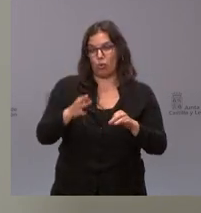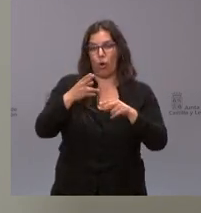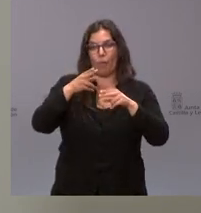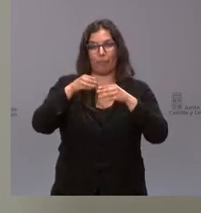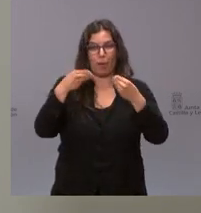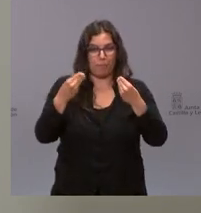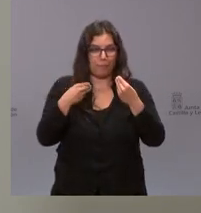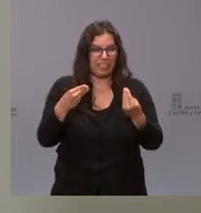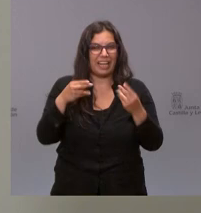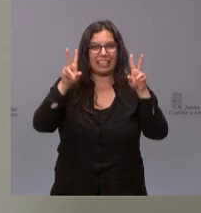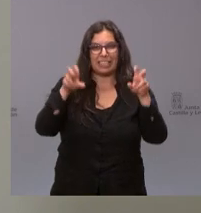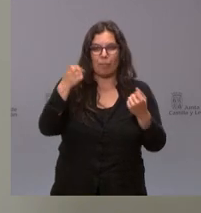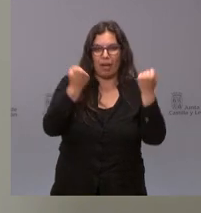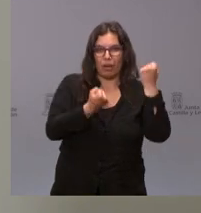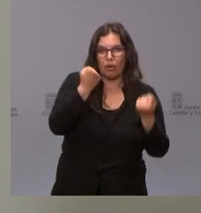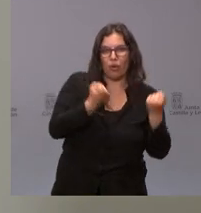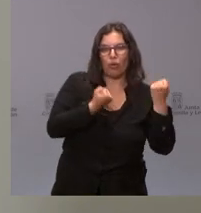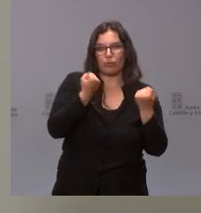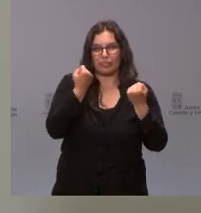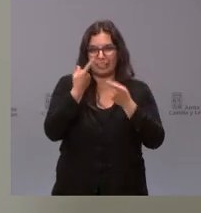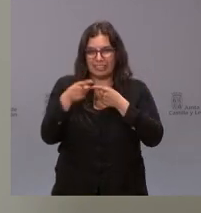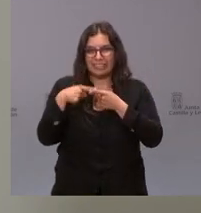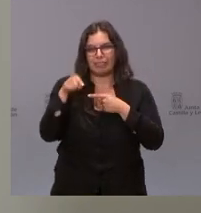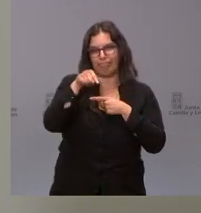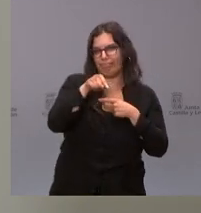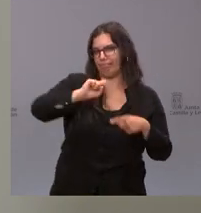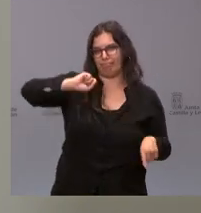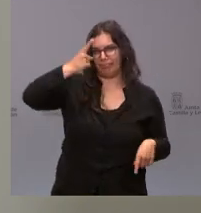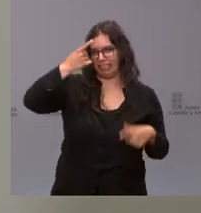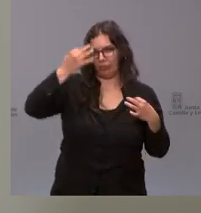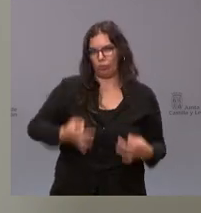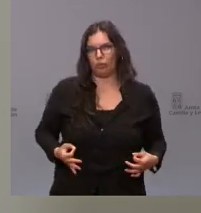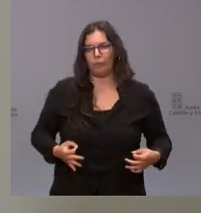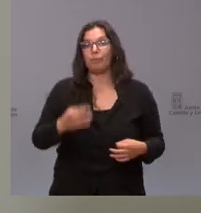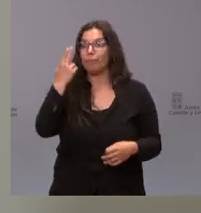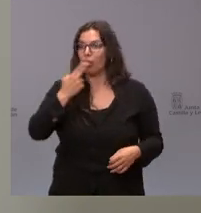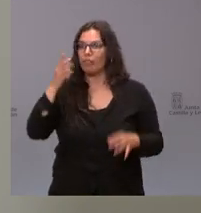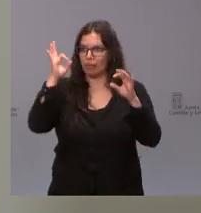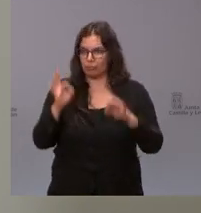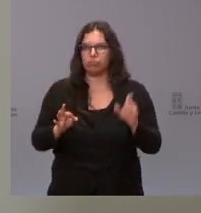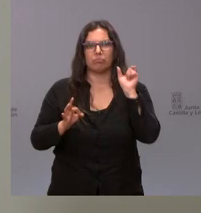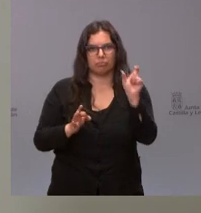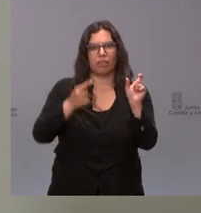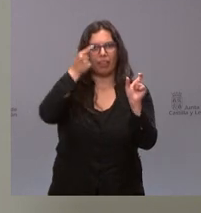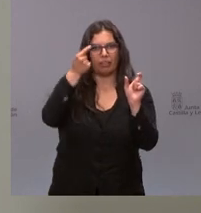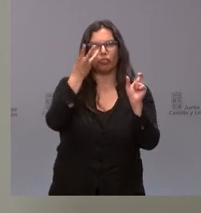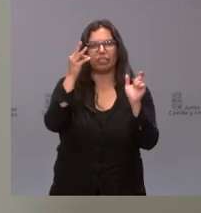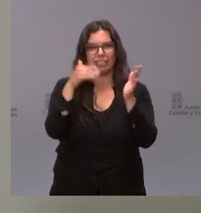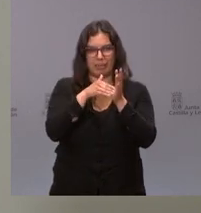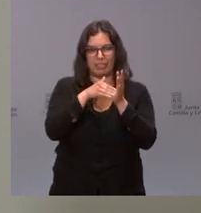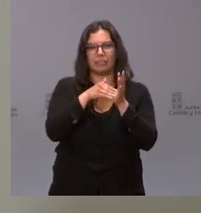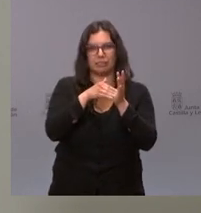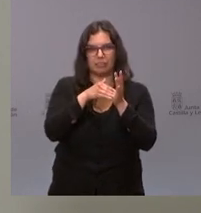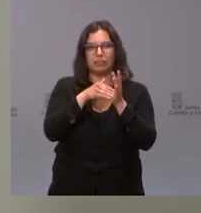vehículos bienes de equipo son este tipo de cuestiones básicas de exportación me confirman que está bien y por tanto el dato